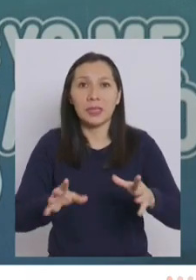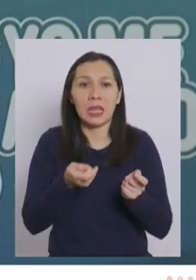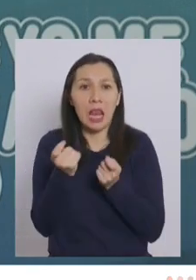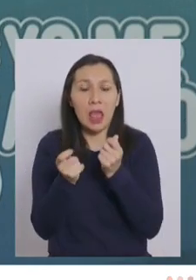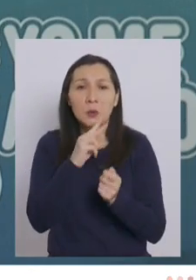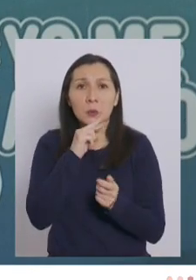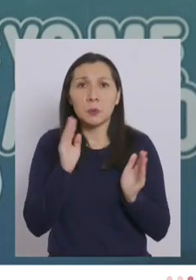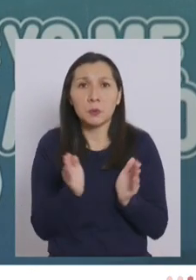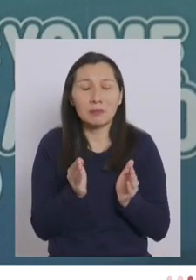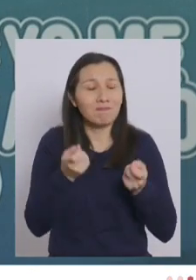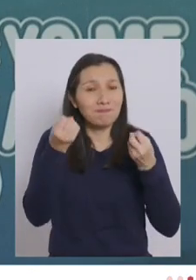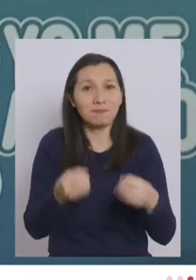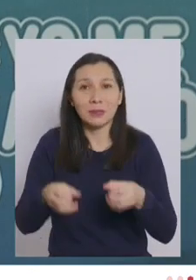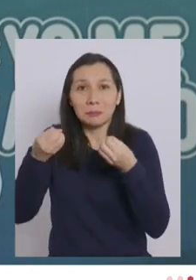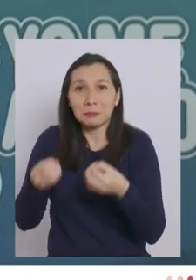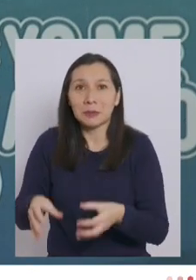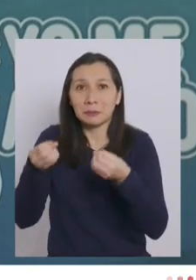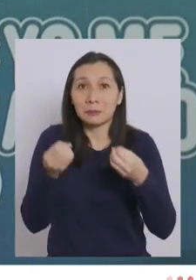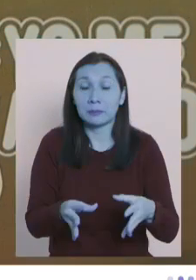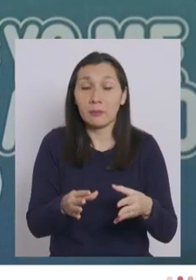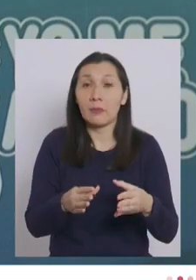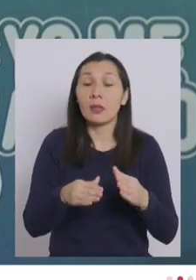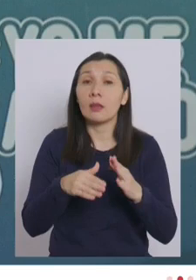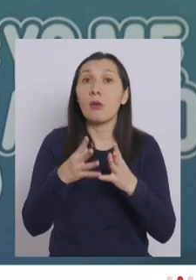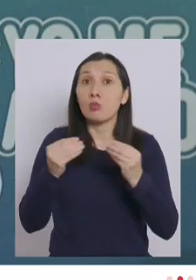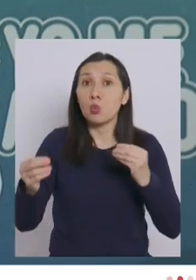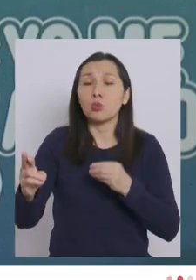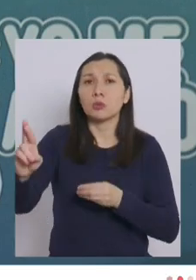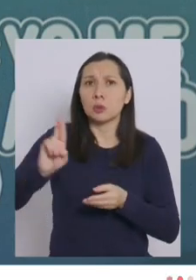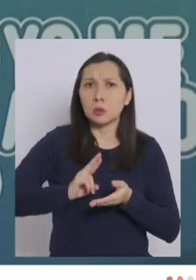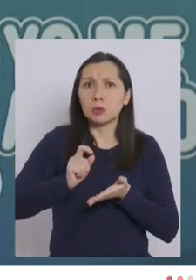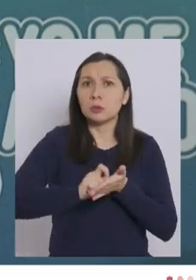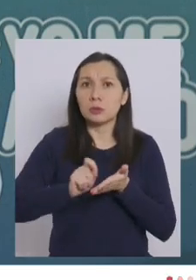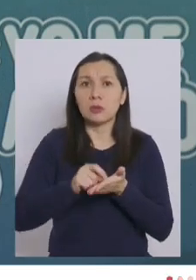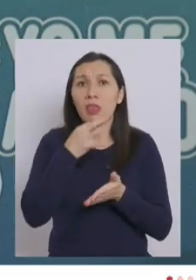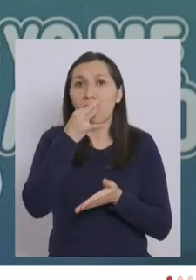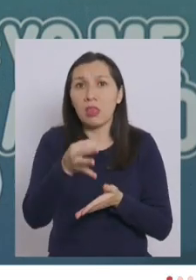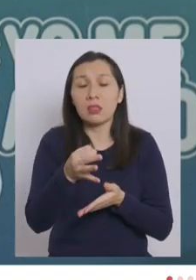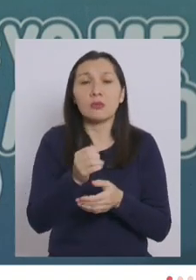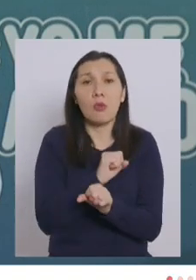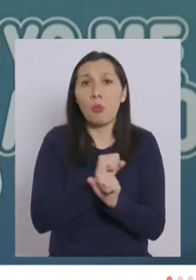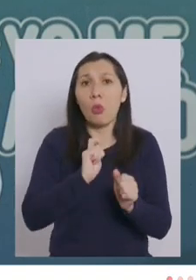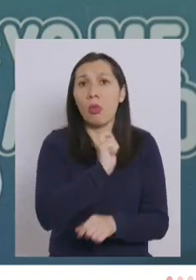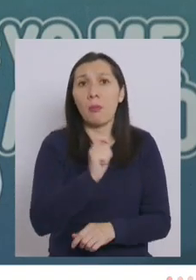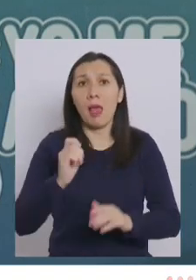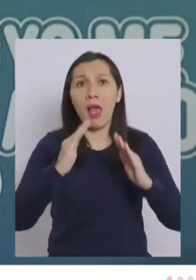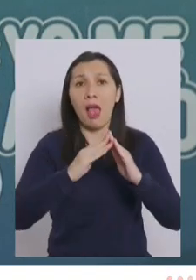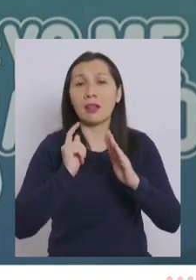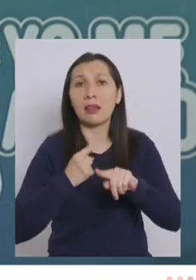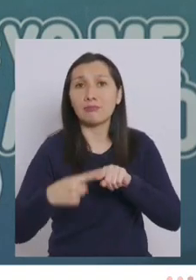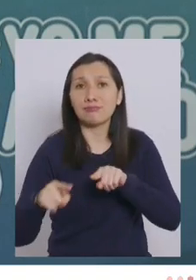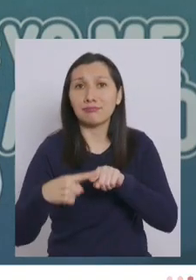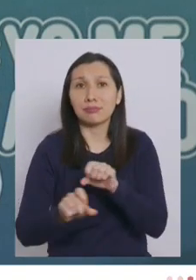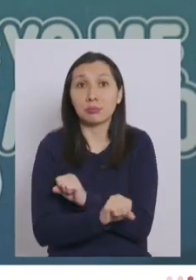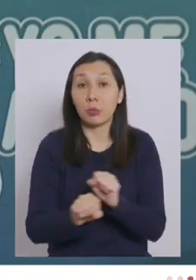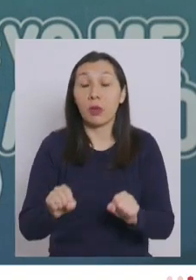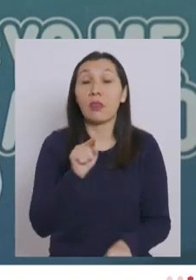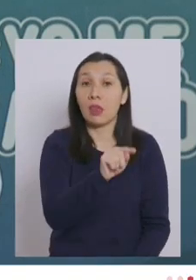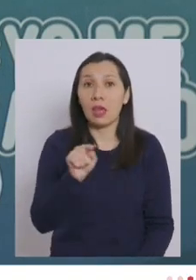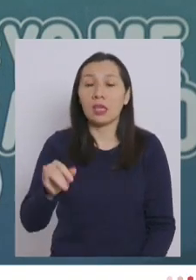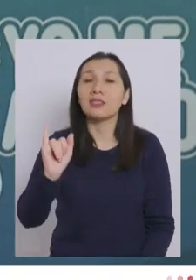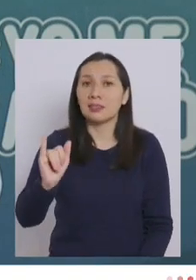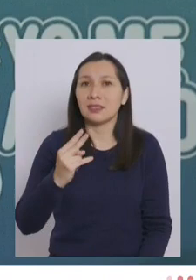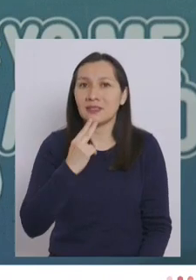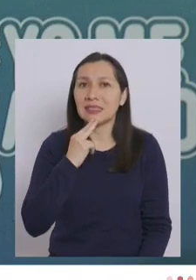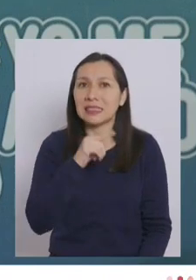negocios, e incluso muchos me han escrito diciendo que no pueden pagar sus dividendos. Ellos sí que han